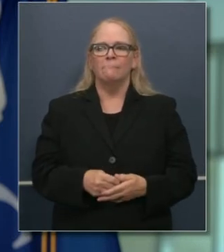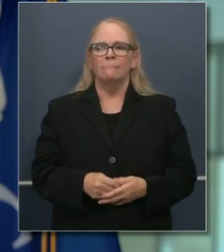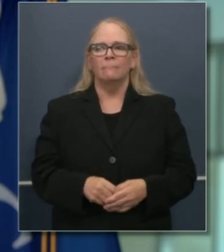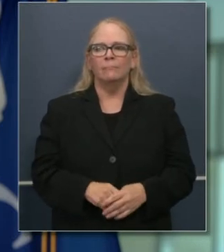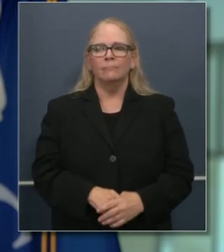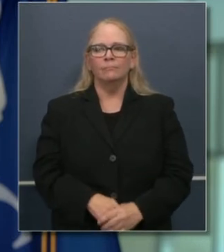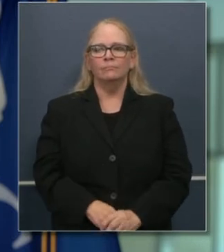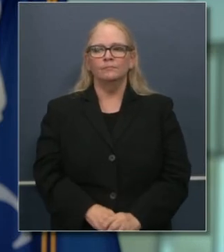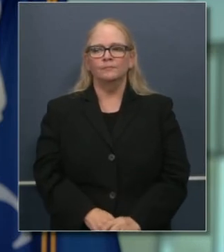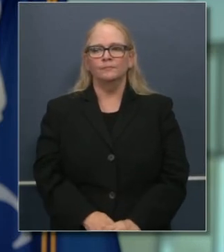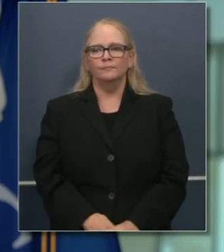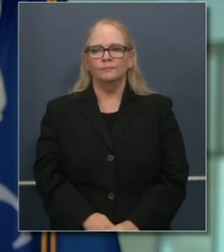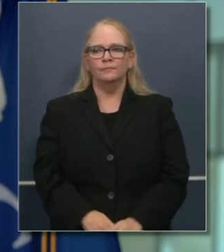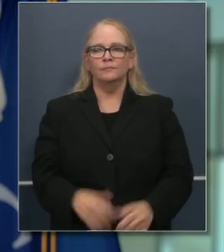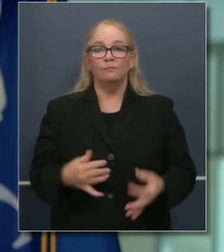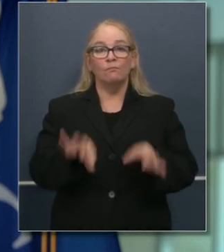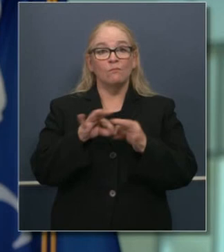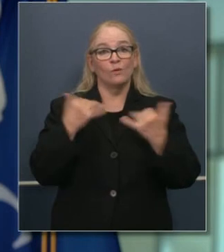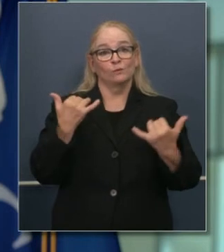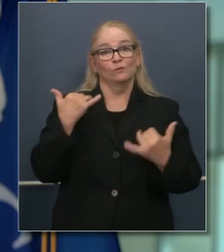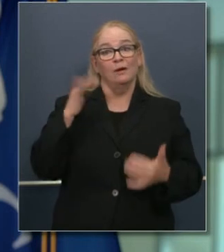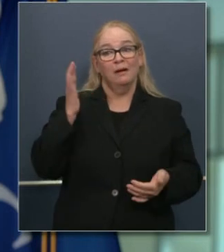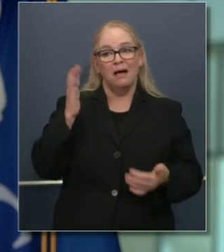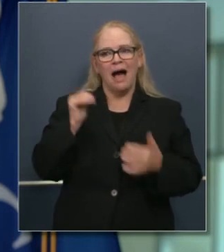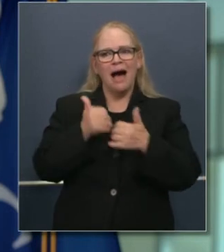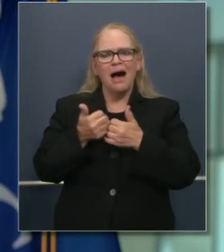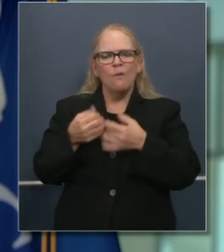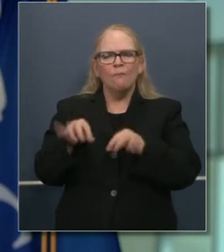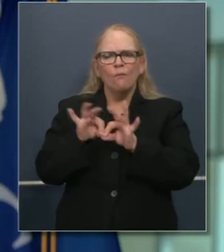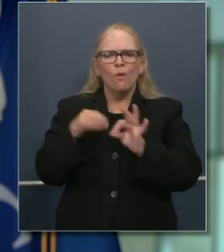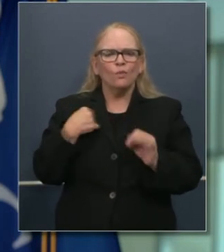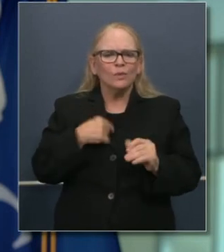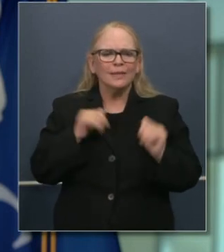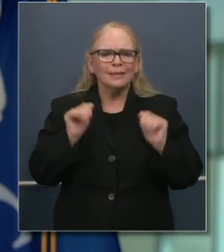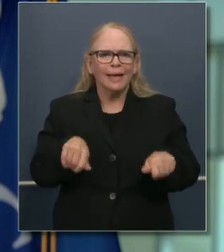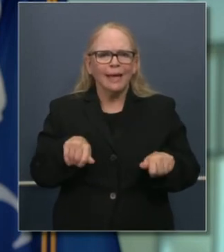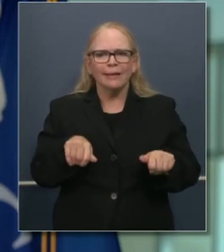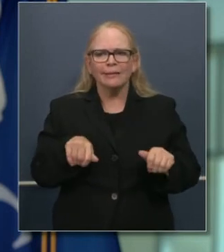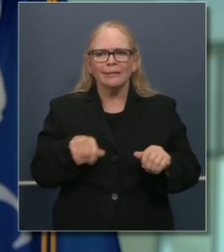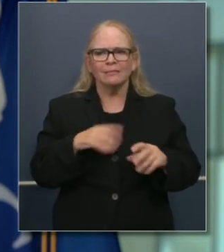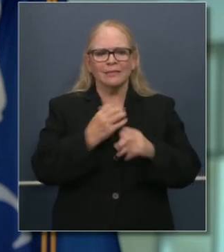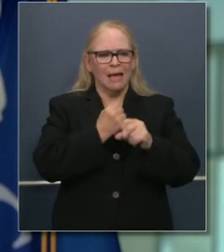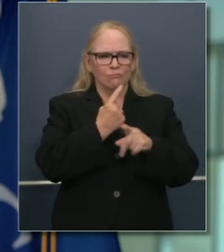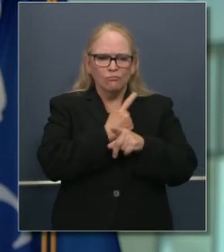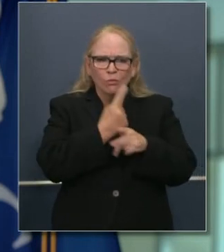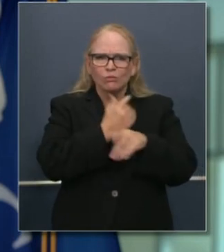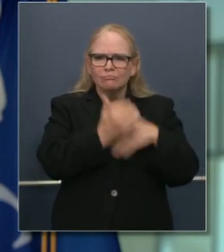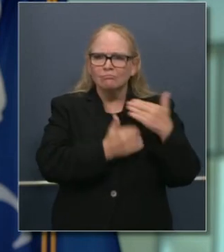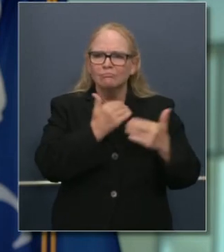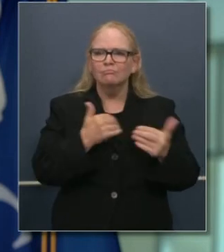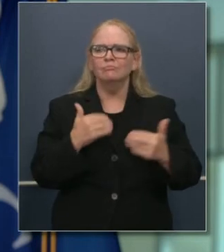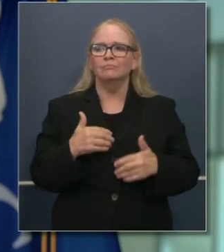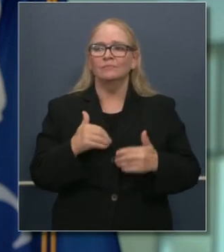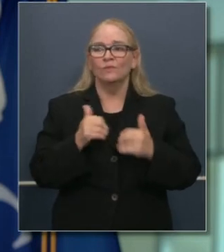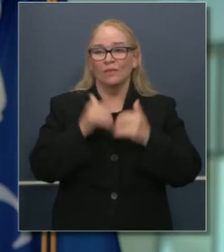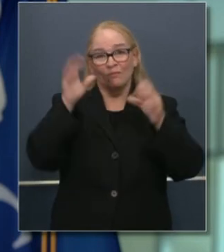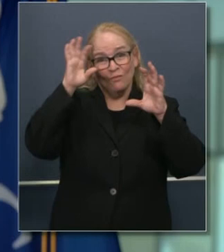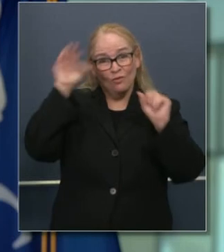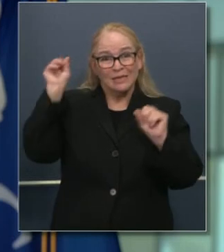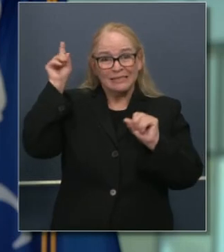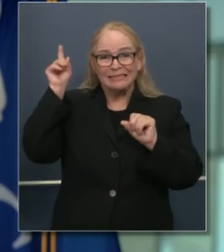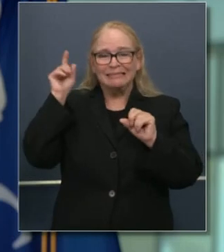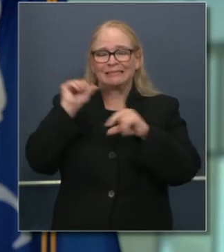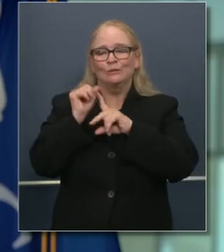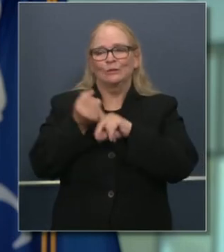nos conecta a la presentación que hacemos hoy respecto a la petición del presidente que proporcionamos 25% de los costos